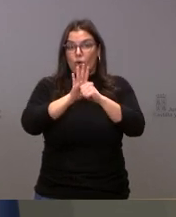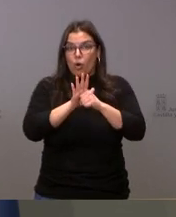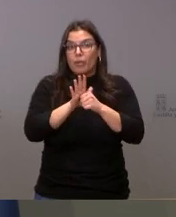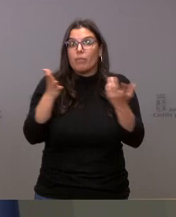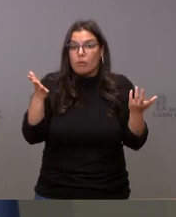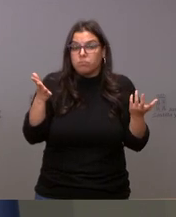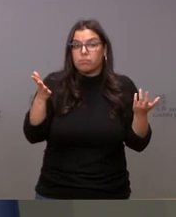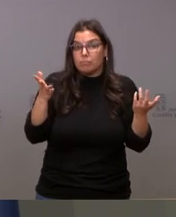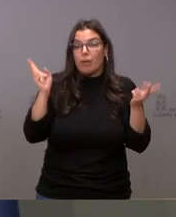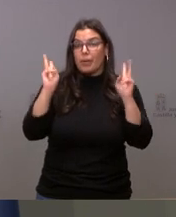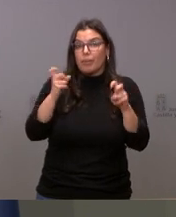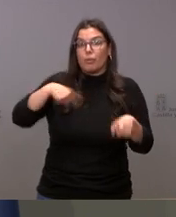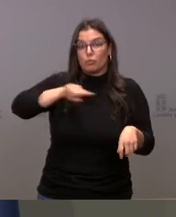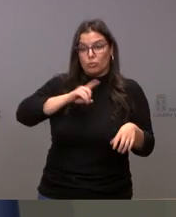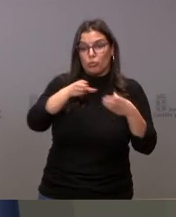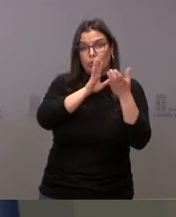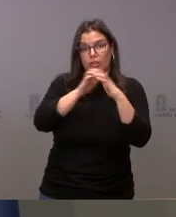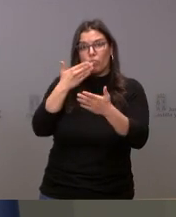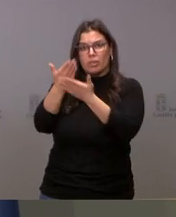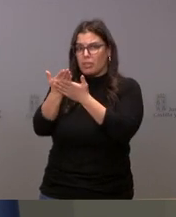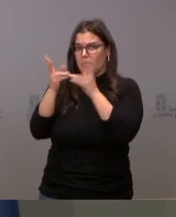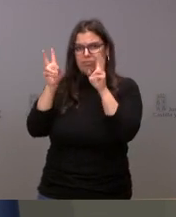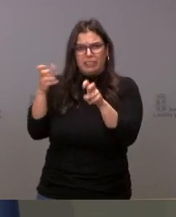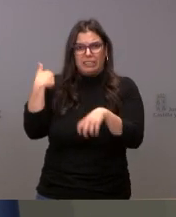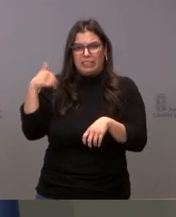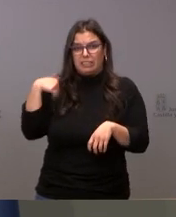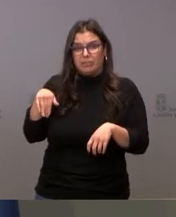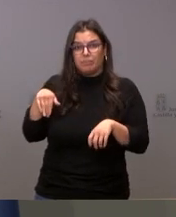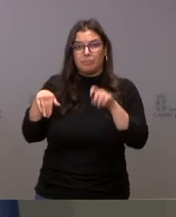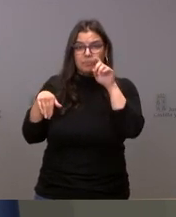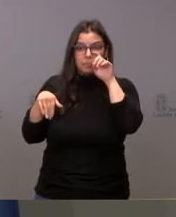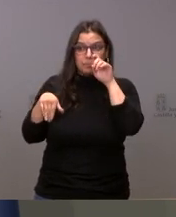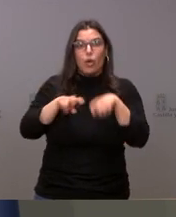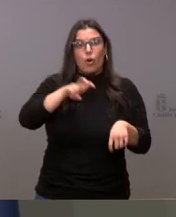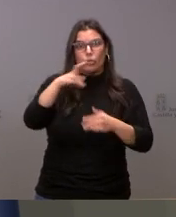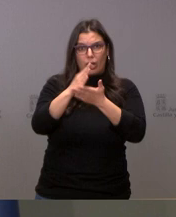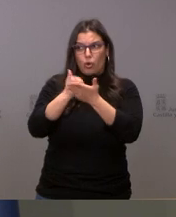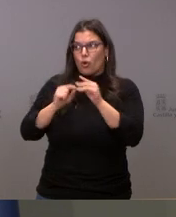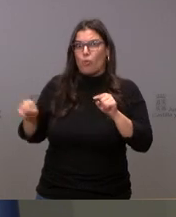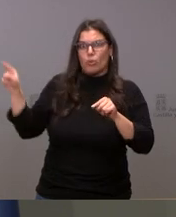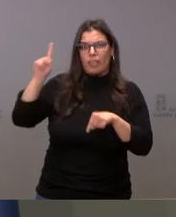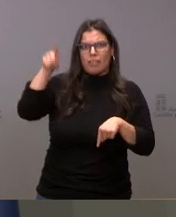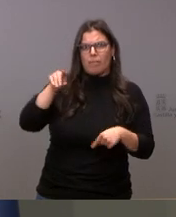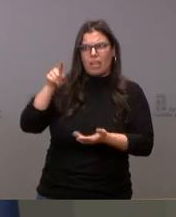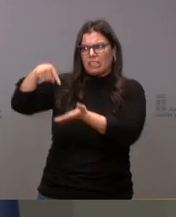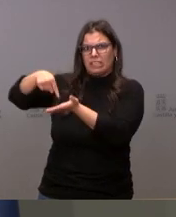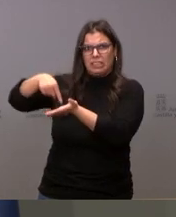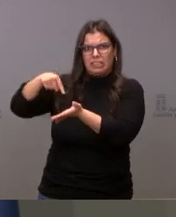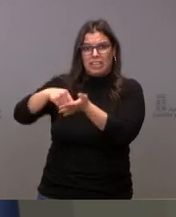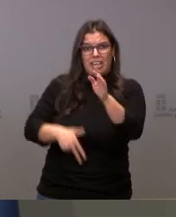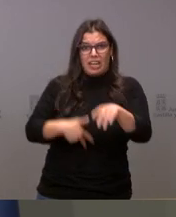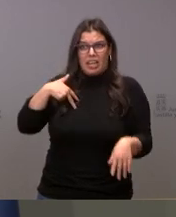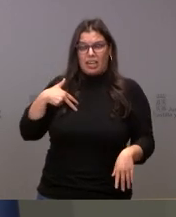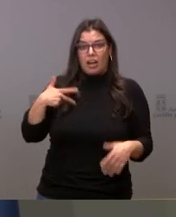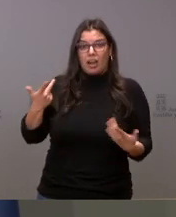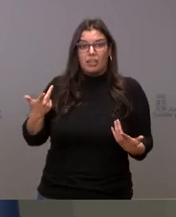demanda que inicialmente hicimos desde la Junta de Castilla y León. Se han venido sumando otras comunidades autónomas. Yo creo que es una demanda muy generalizada. No tiene